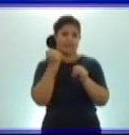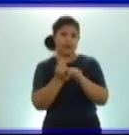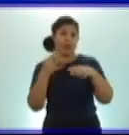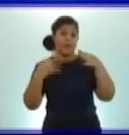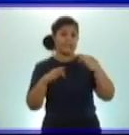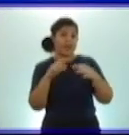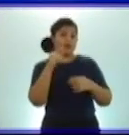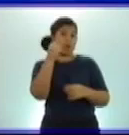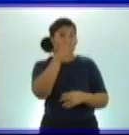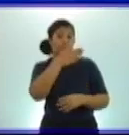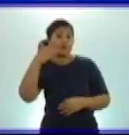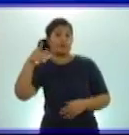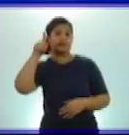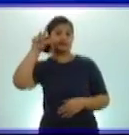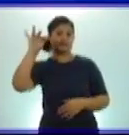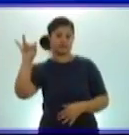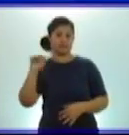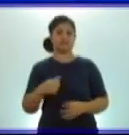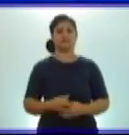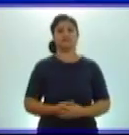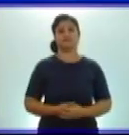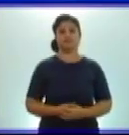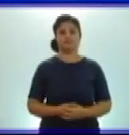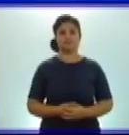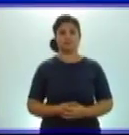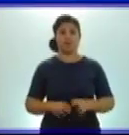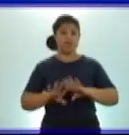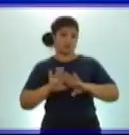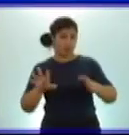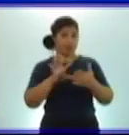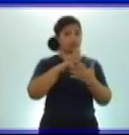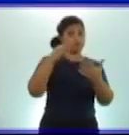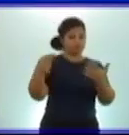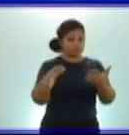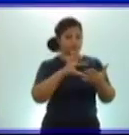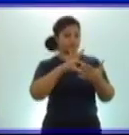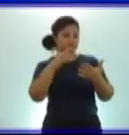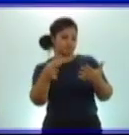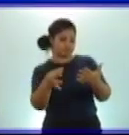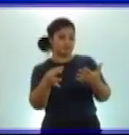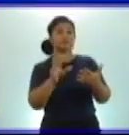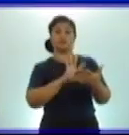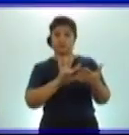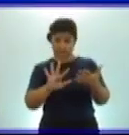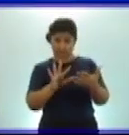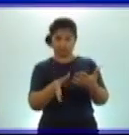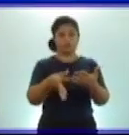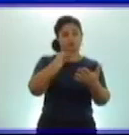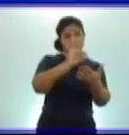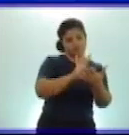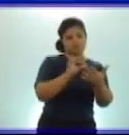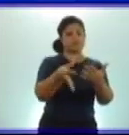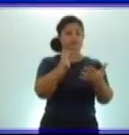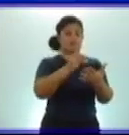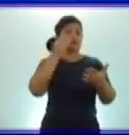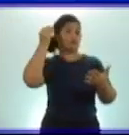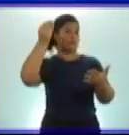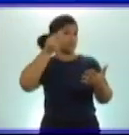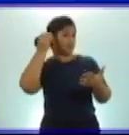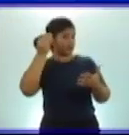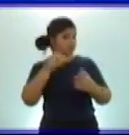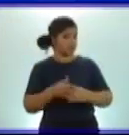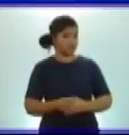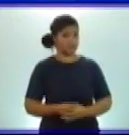diciendo. Ya todo el mundo seguro que está ojeando su cuaderno igual que está haciéndolo la maestra, ¿verdad? Me van a decir, maestra, pero esos